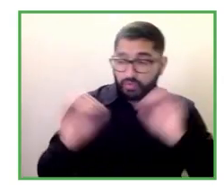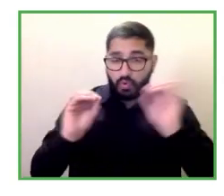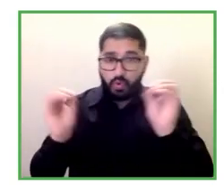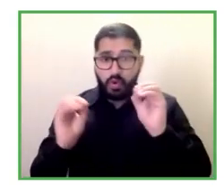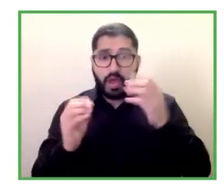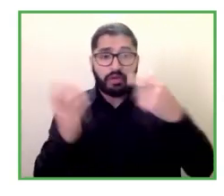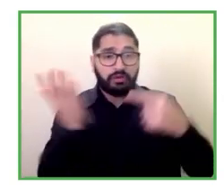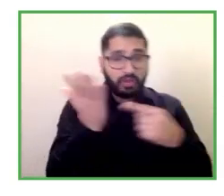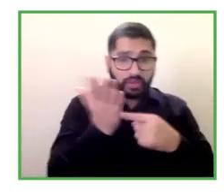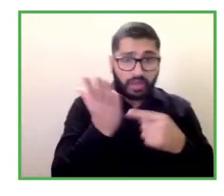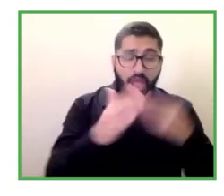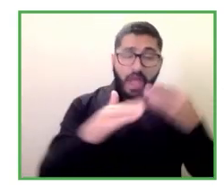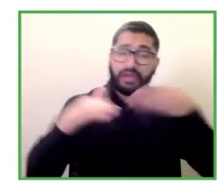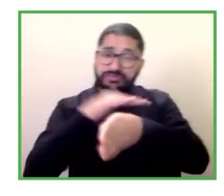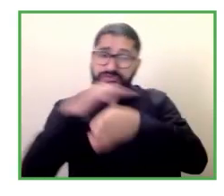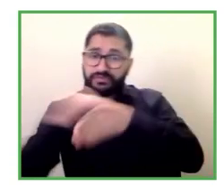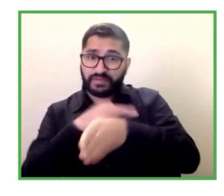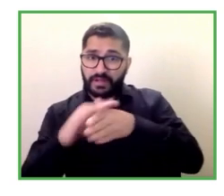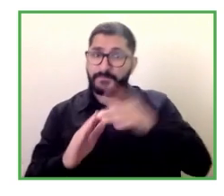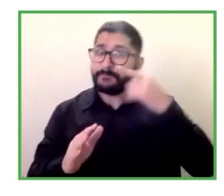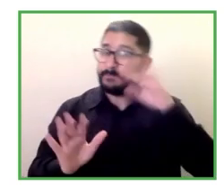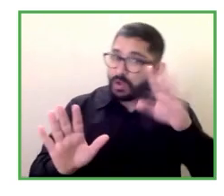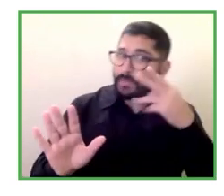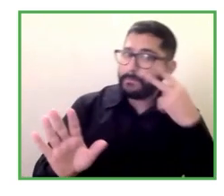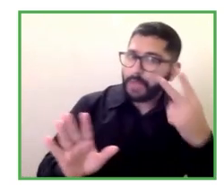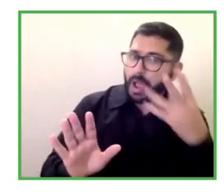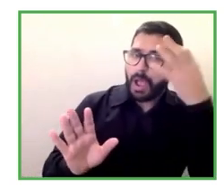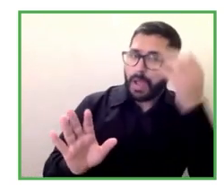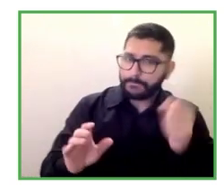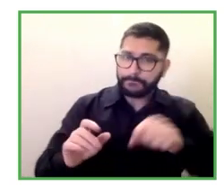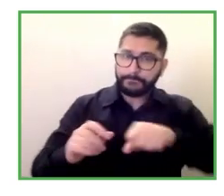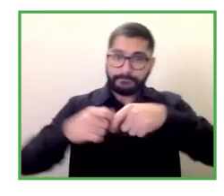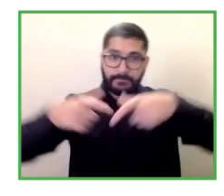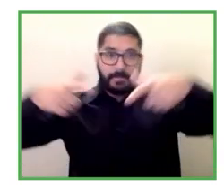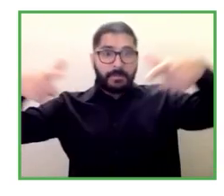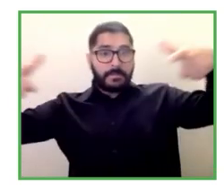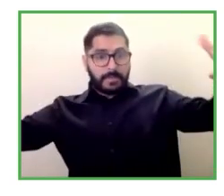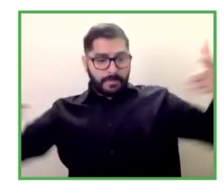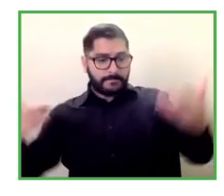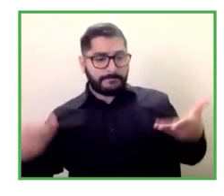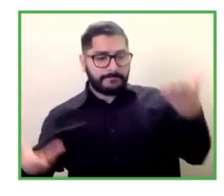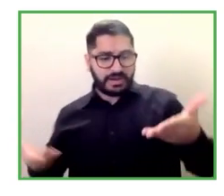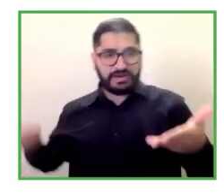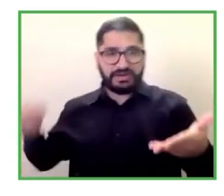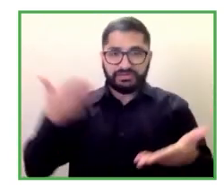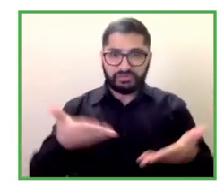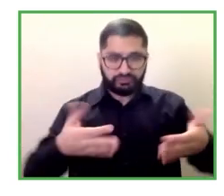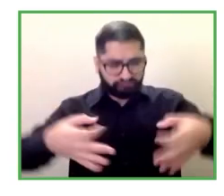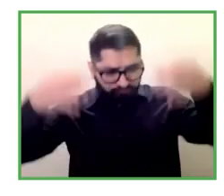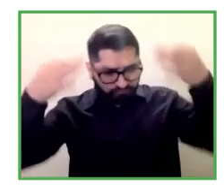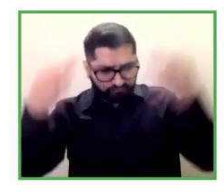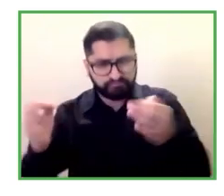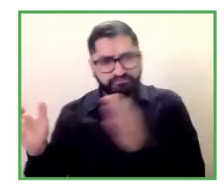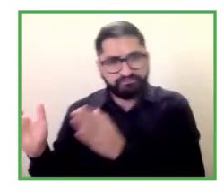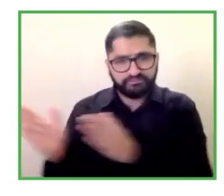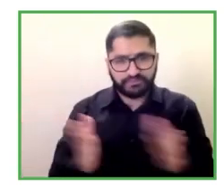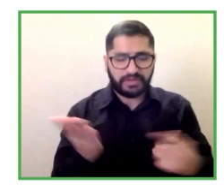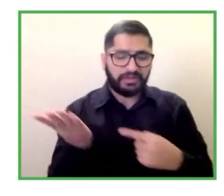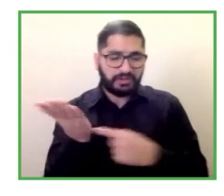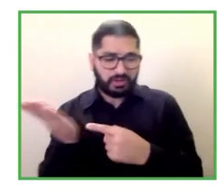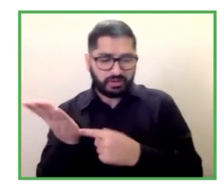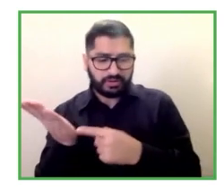aumento en la petición de esto para asegurar tecnología inclusiva para todos que todos tengan acceso a la tecnología